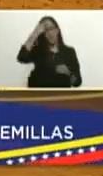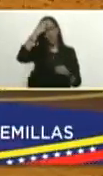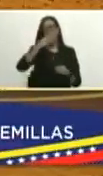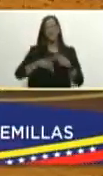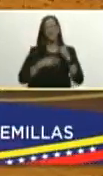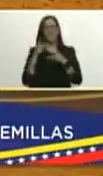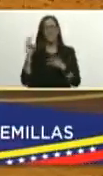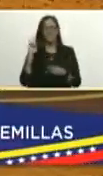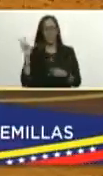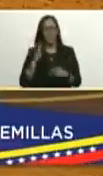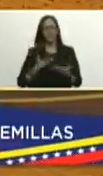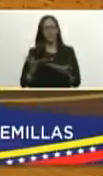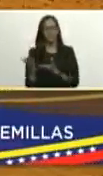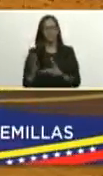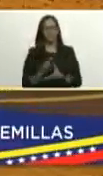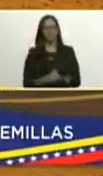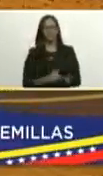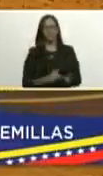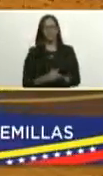de Venezuela adelante